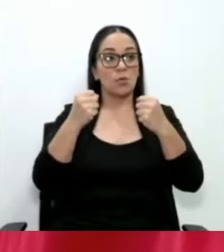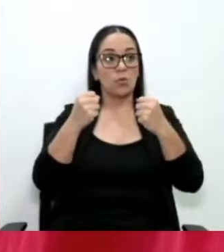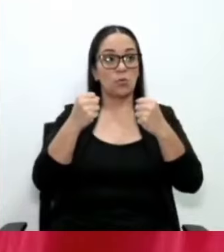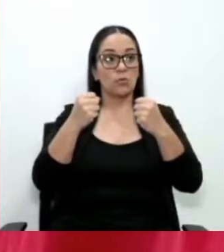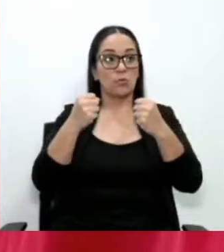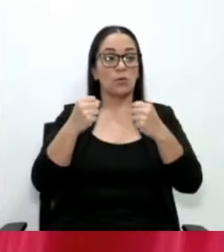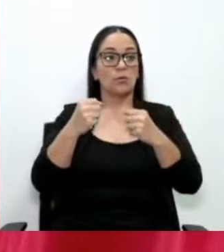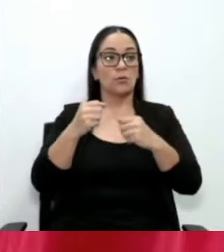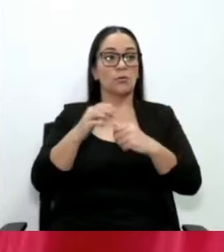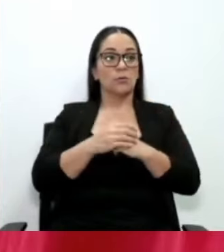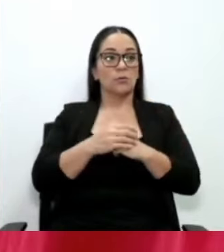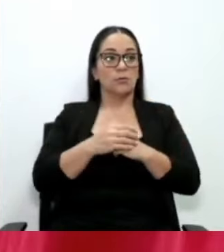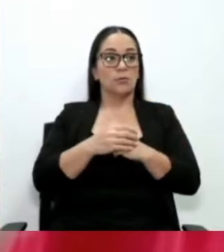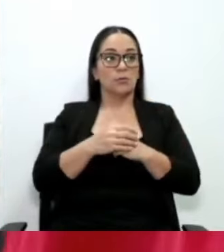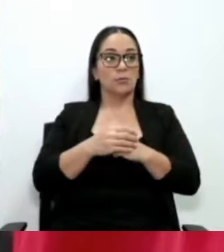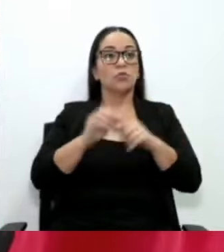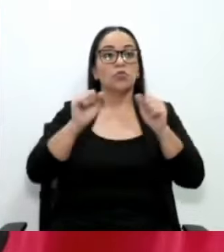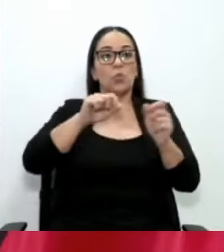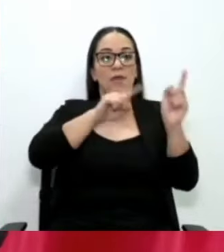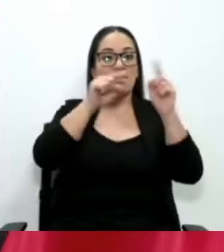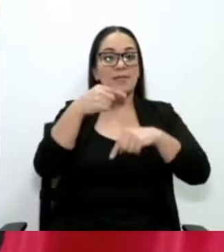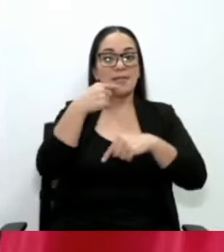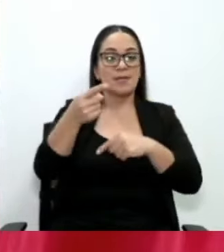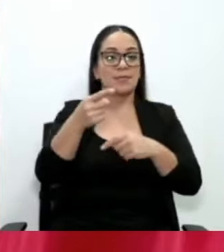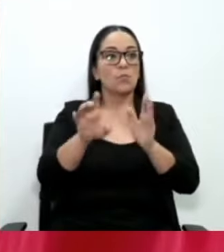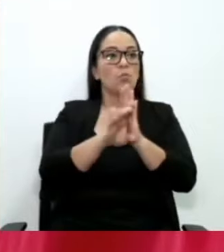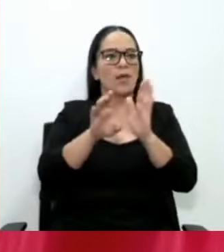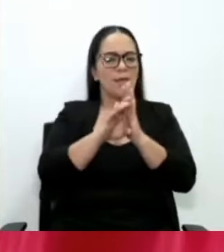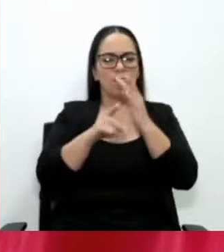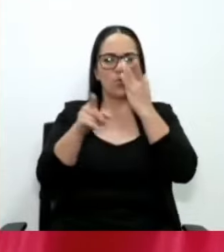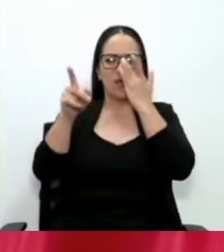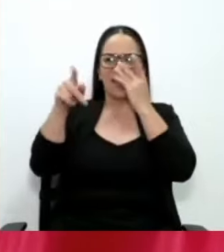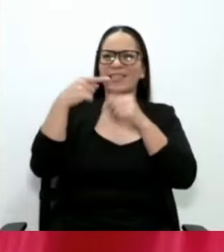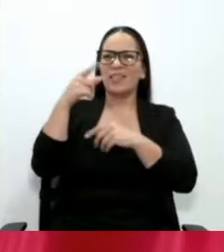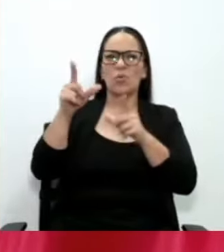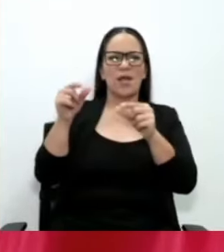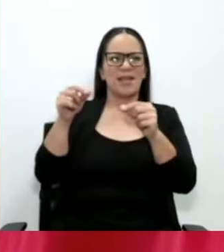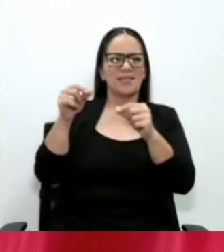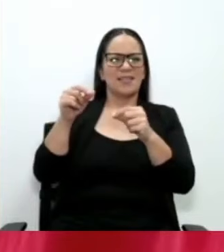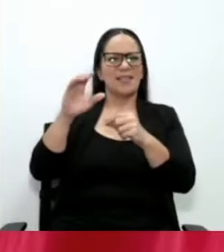costarricenseme, este cáncer del páncreas, yo no sé dónde sacan esas babosadas.